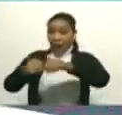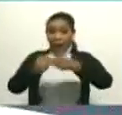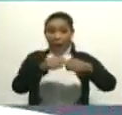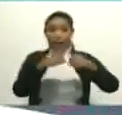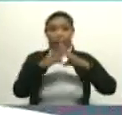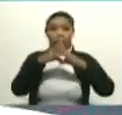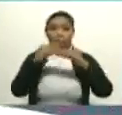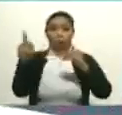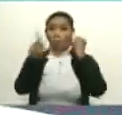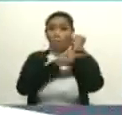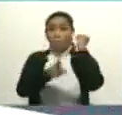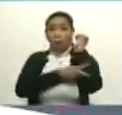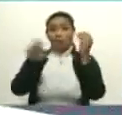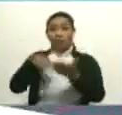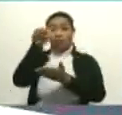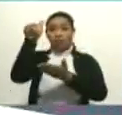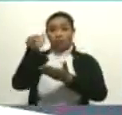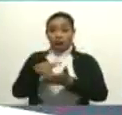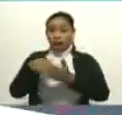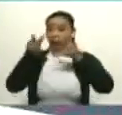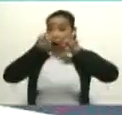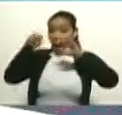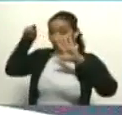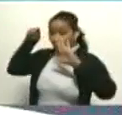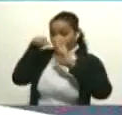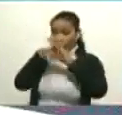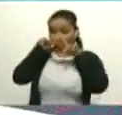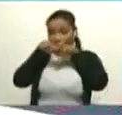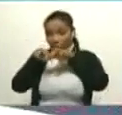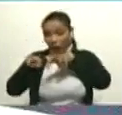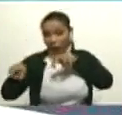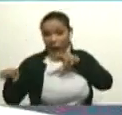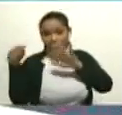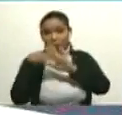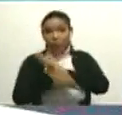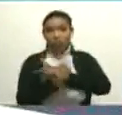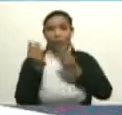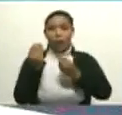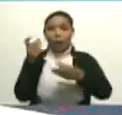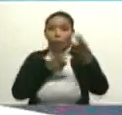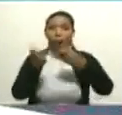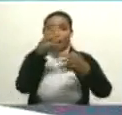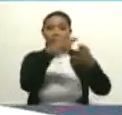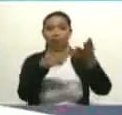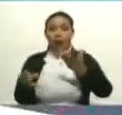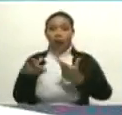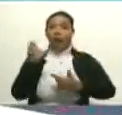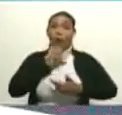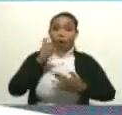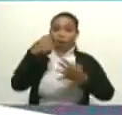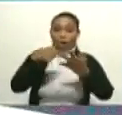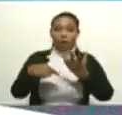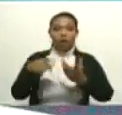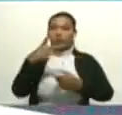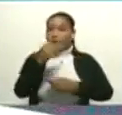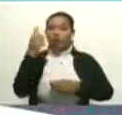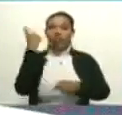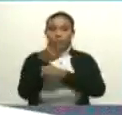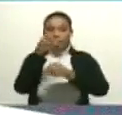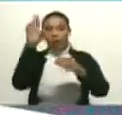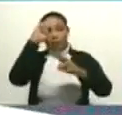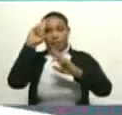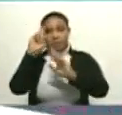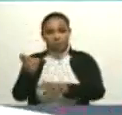todos los parques nacionales, toda la Amazonía de Venezuela. Toda. Que se respeten las leyes, que